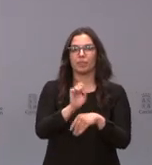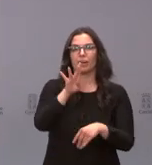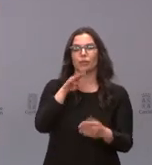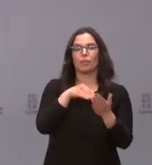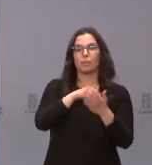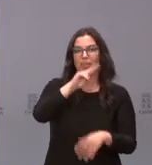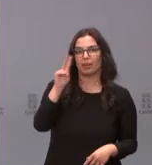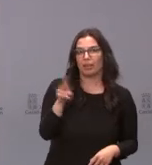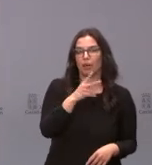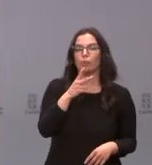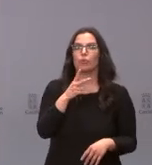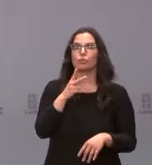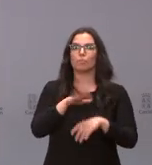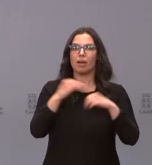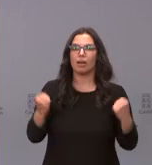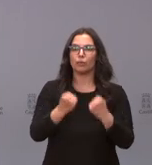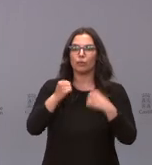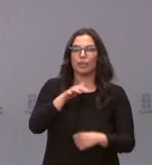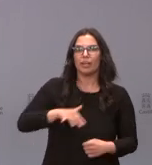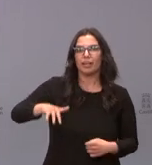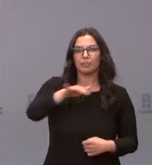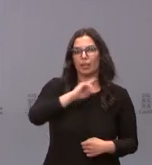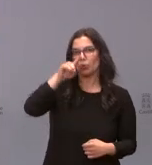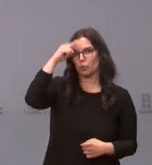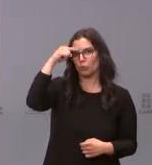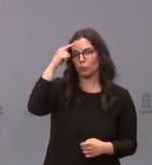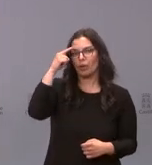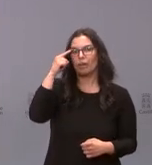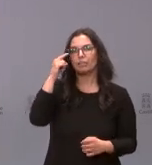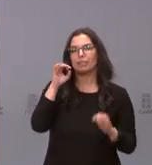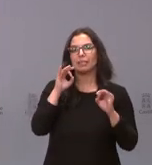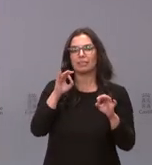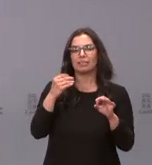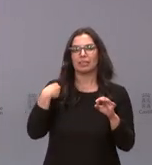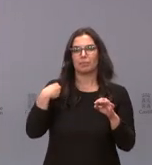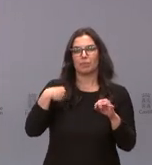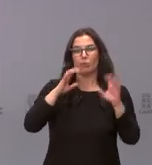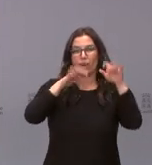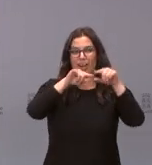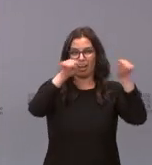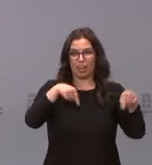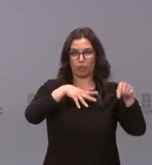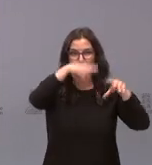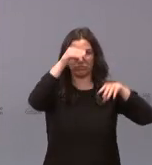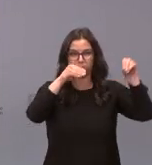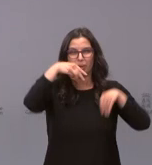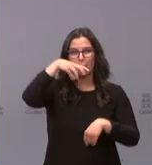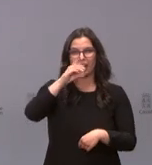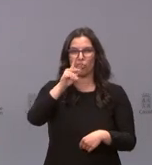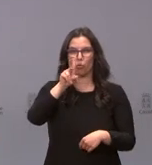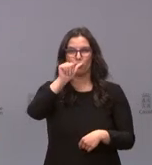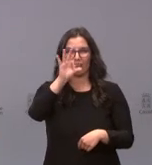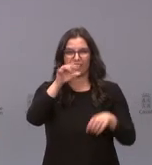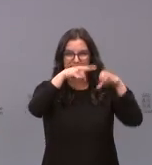.000 euros para actuaciones en el espacio cultural de las médulas en la provincia de León.